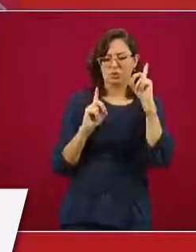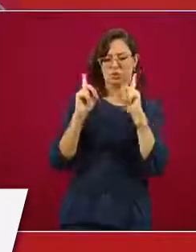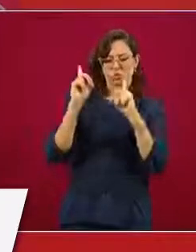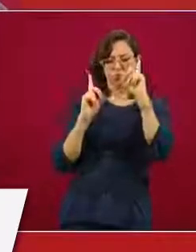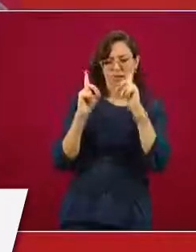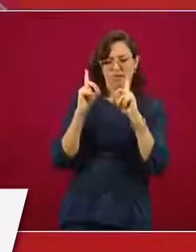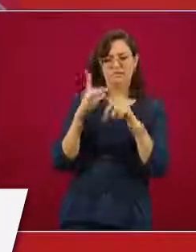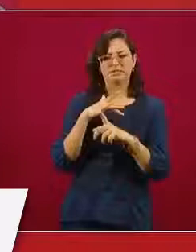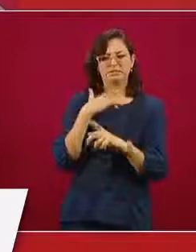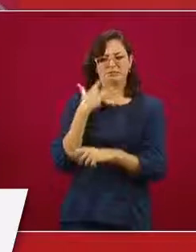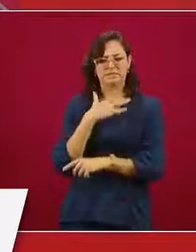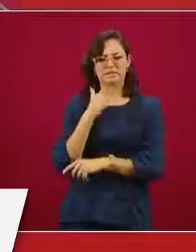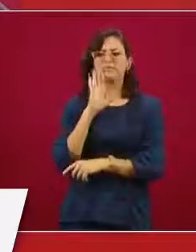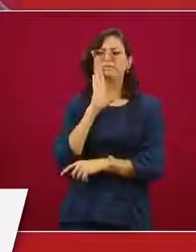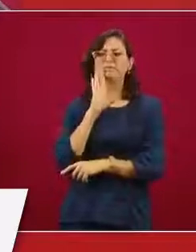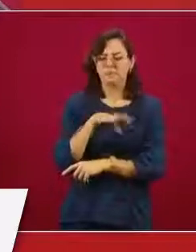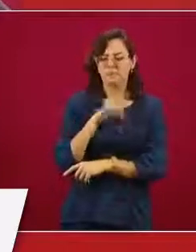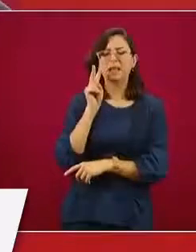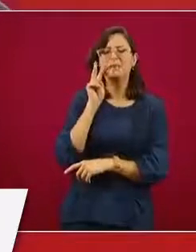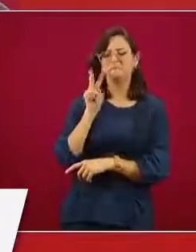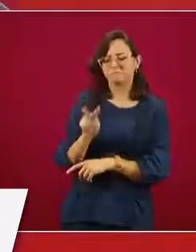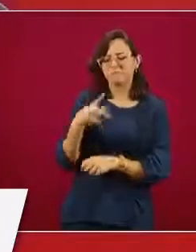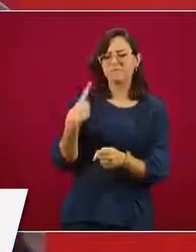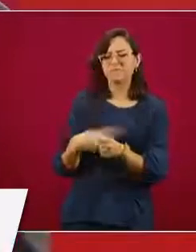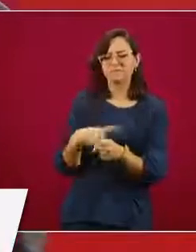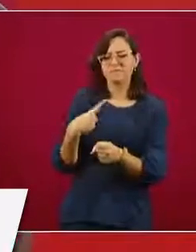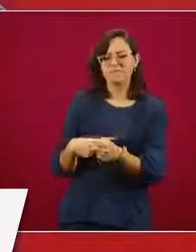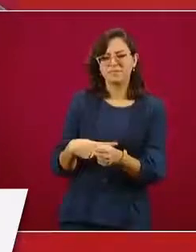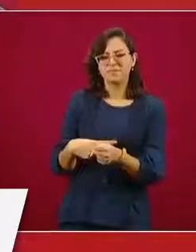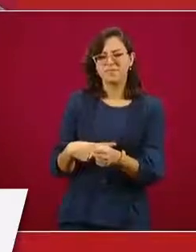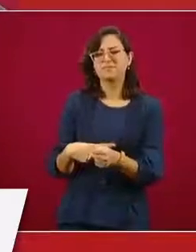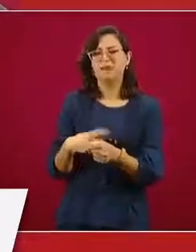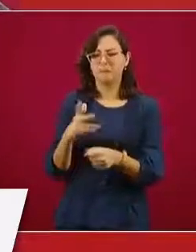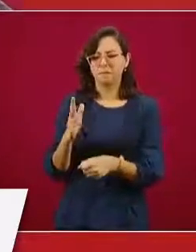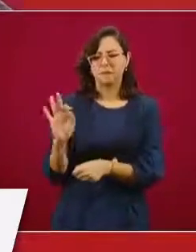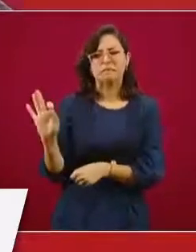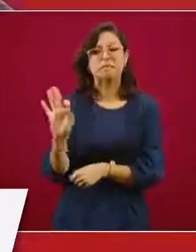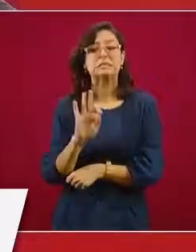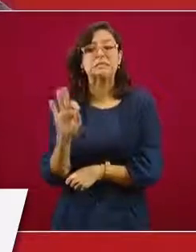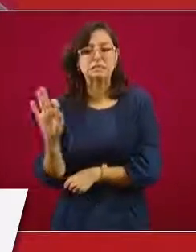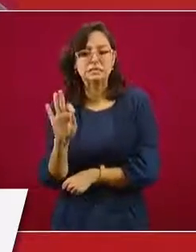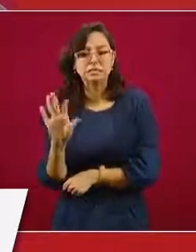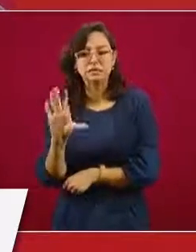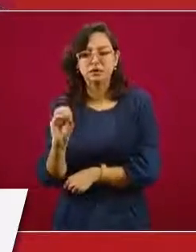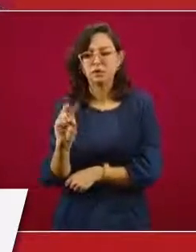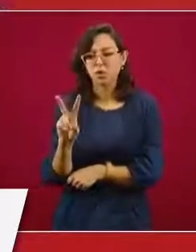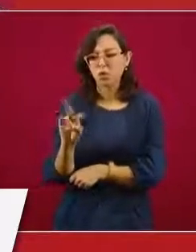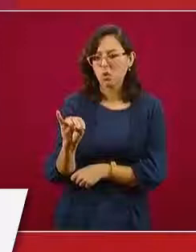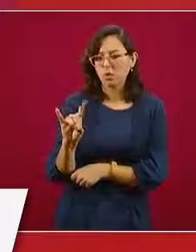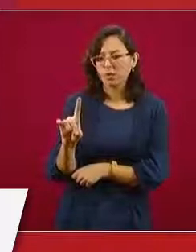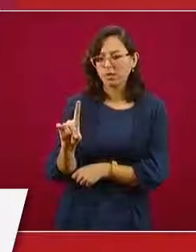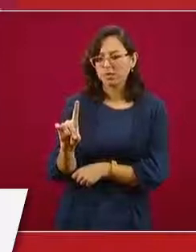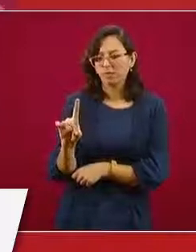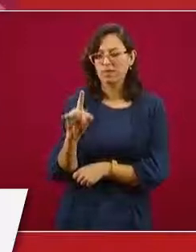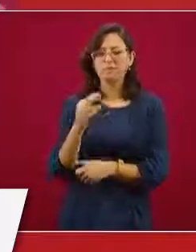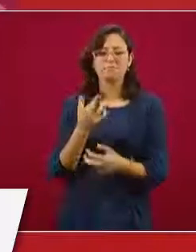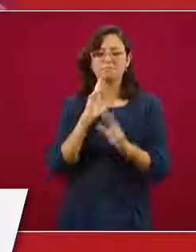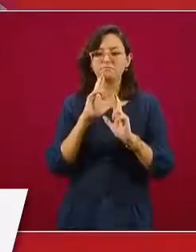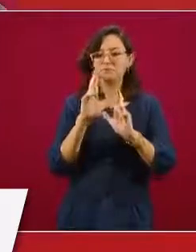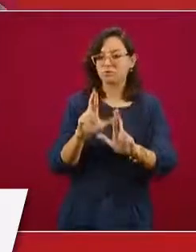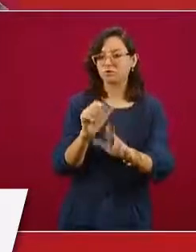manifestaciones médicas, clínicas es compatible con que tenga COVID, tenga o no el resultado